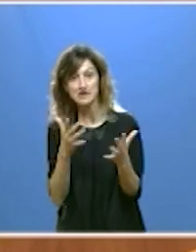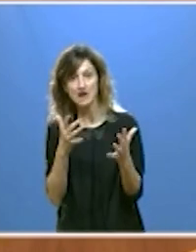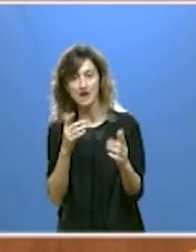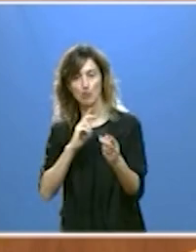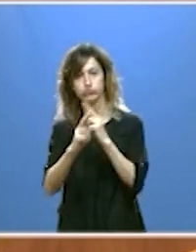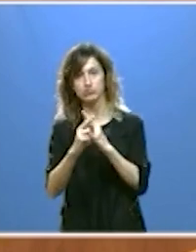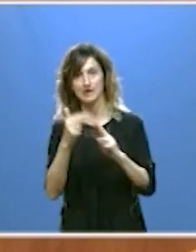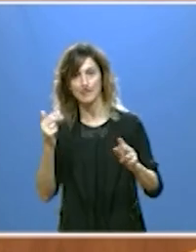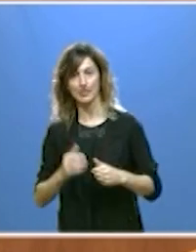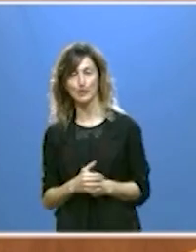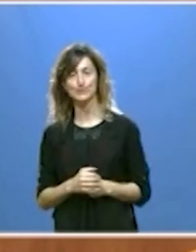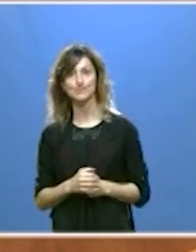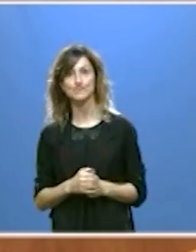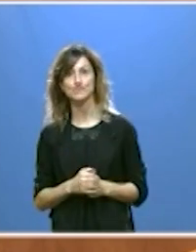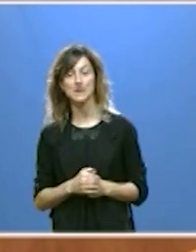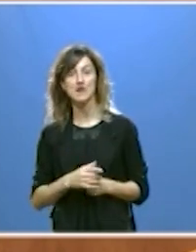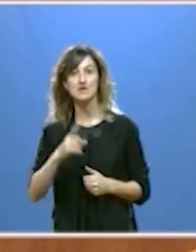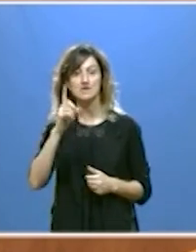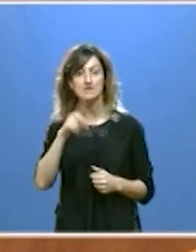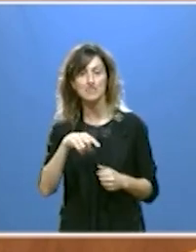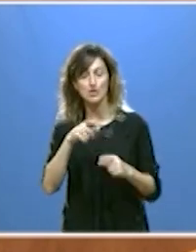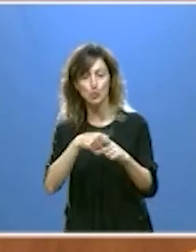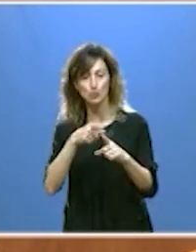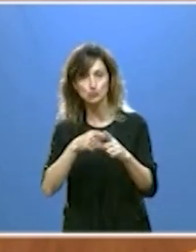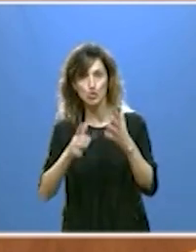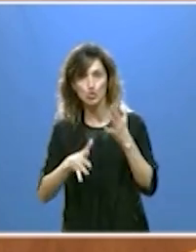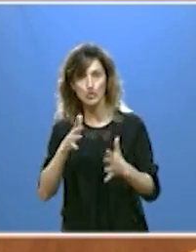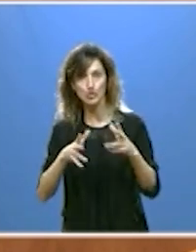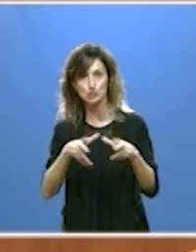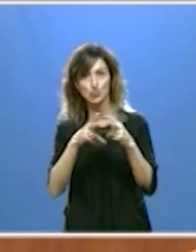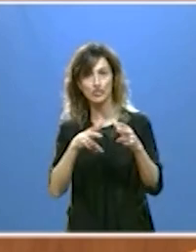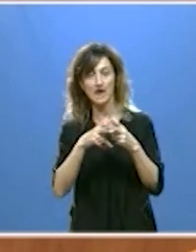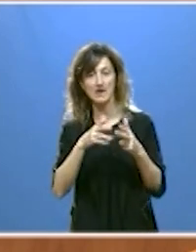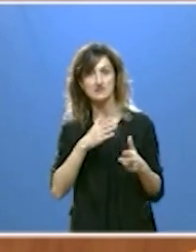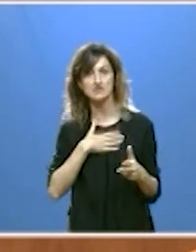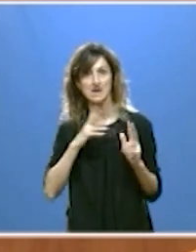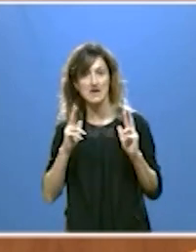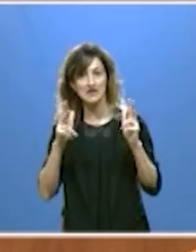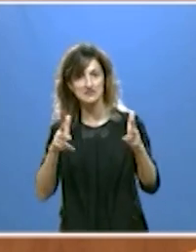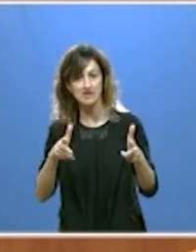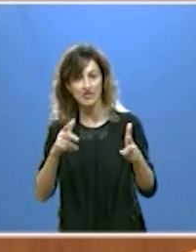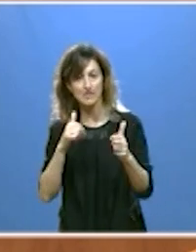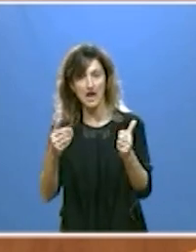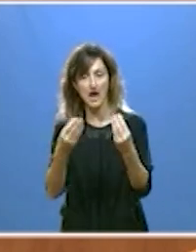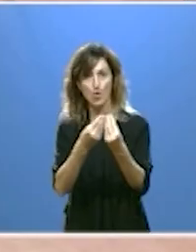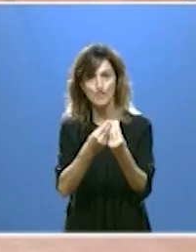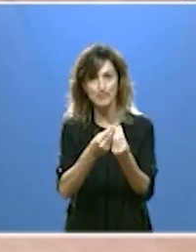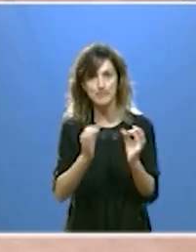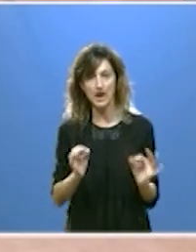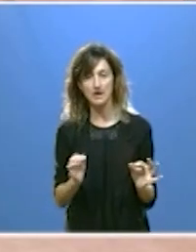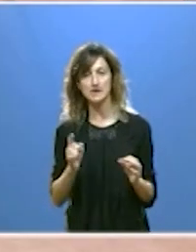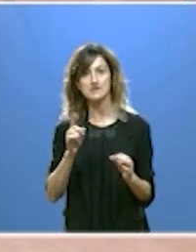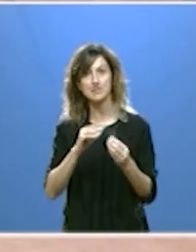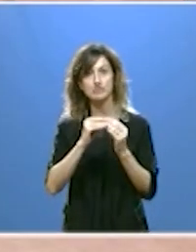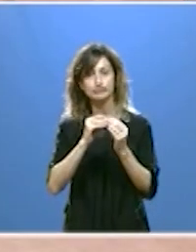problema de salud y extendiendo el uso de robots sociales en nuestras residencias para acompañamiento y